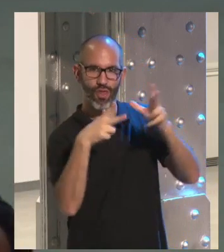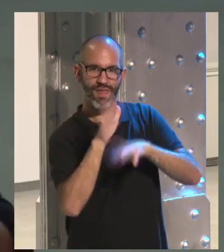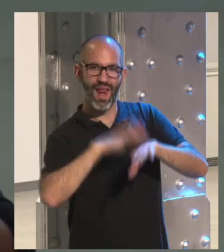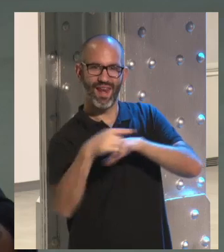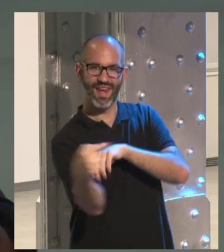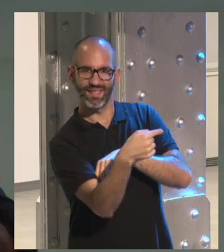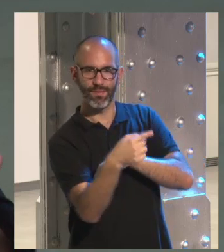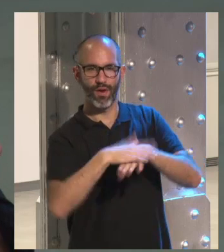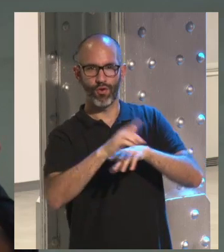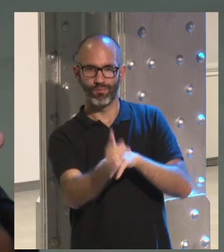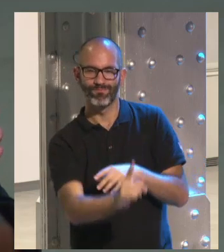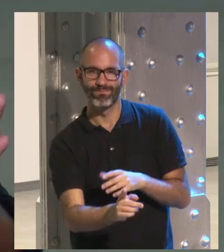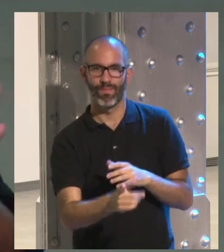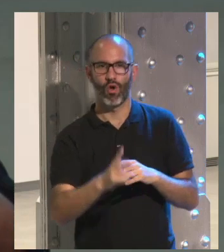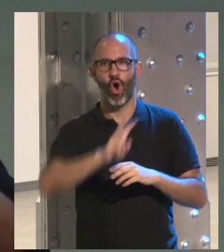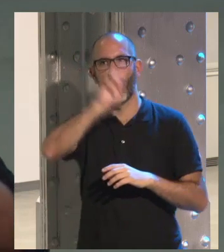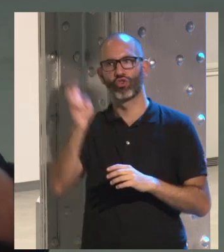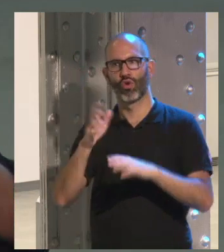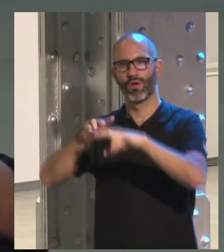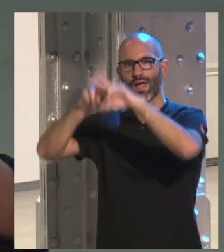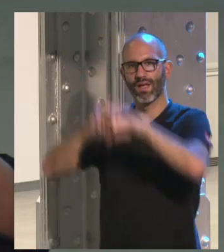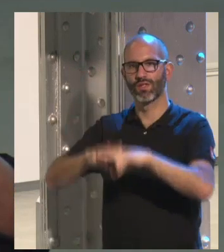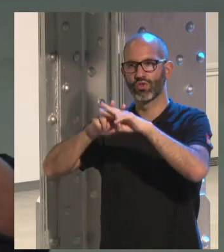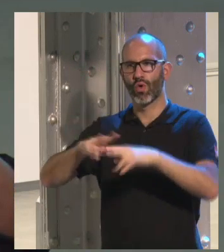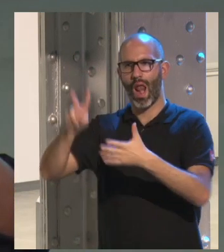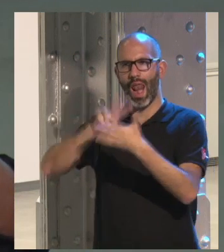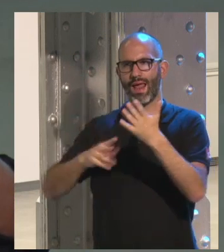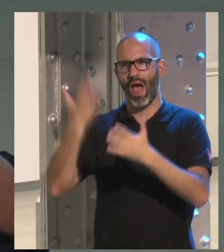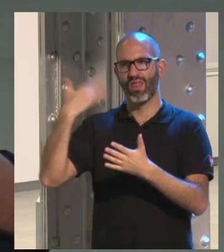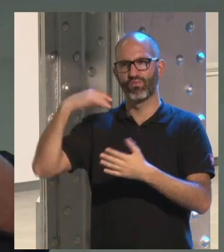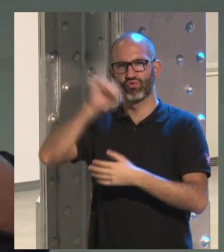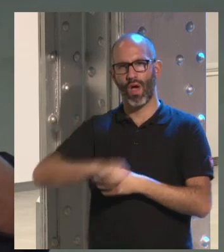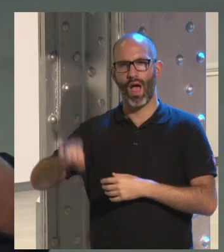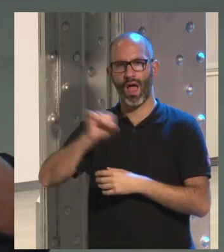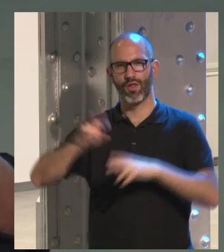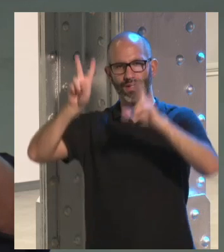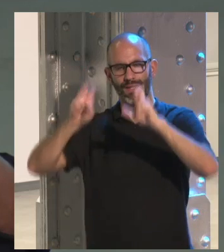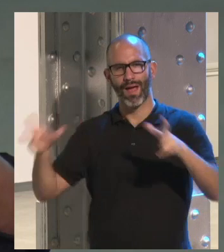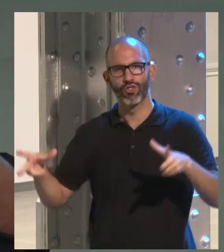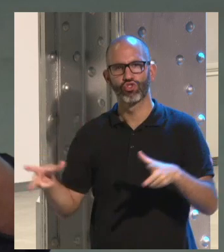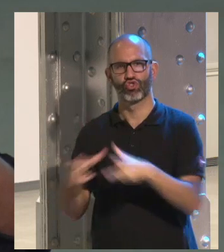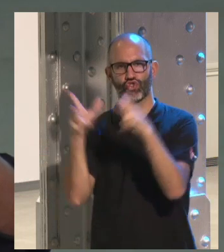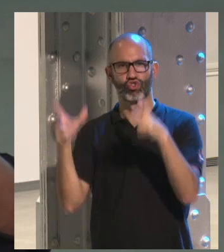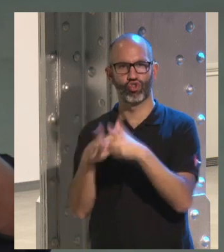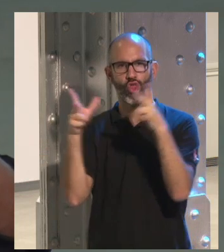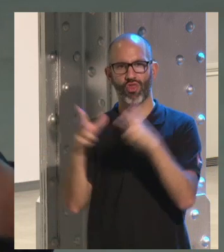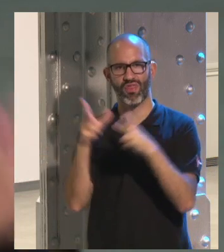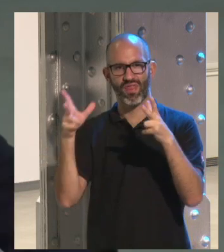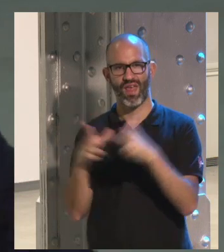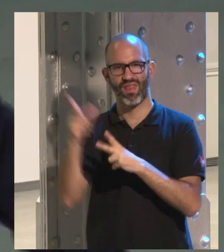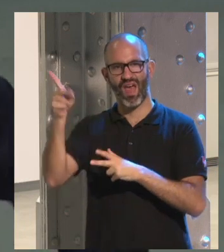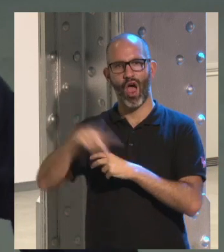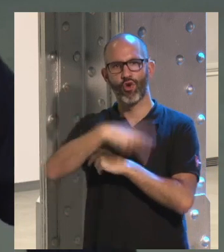negativa guía otro estudio que leía hace muchos años de la sociedad noruega